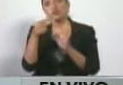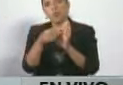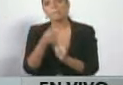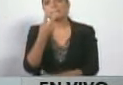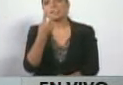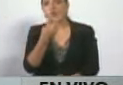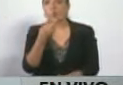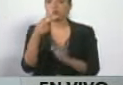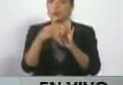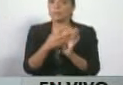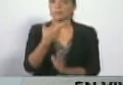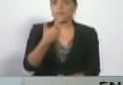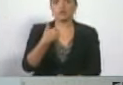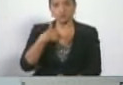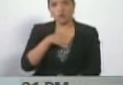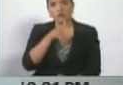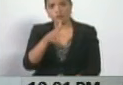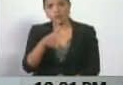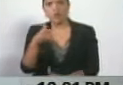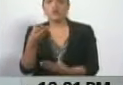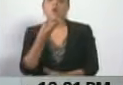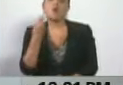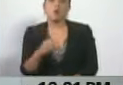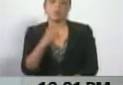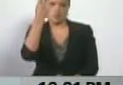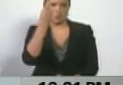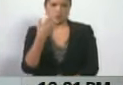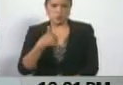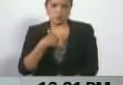2003, yo estuve allí cuando era un joven diputado.